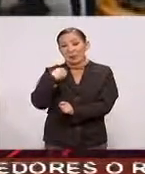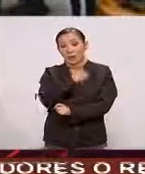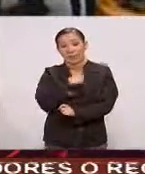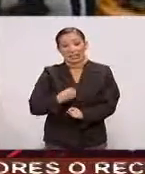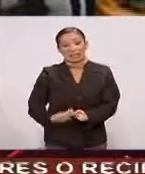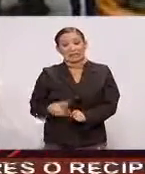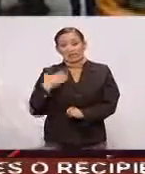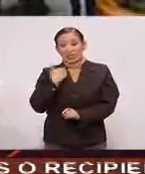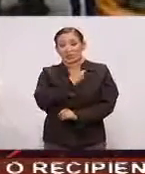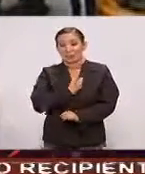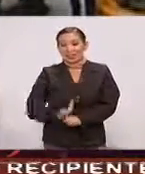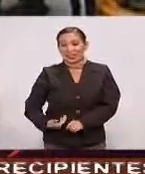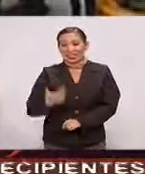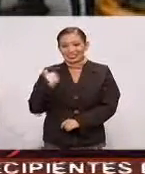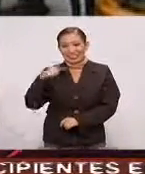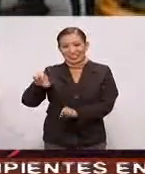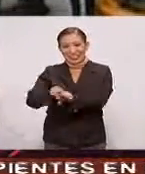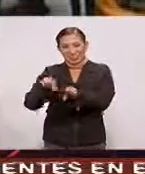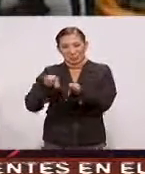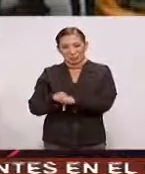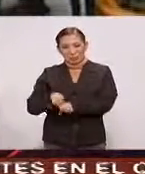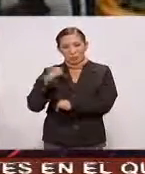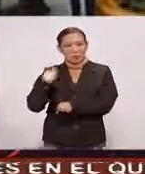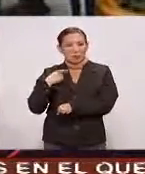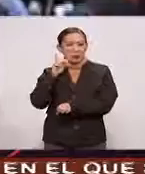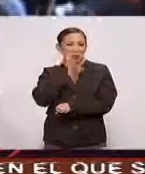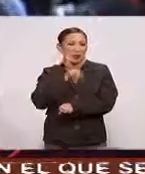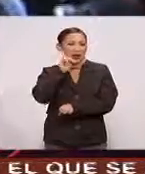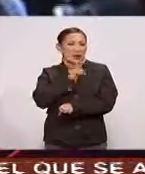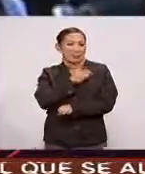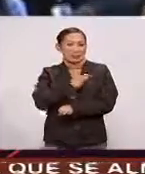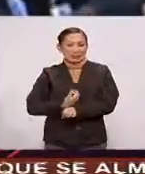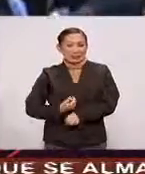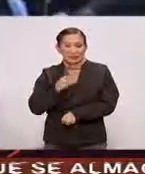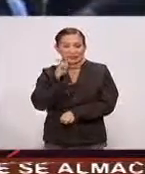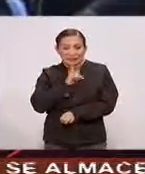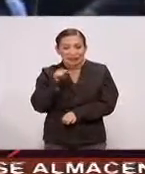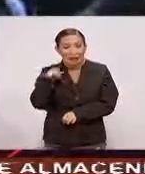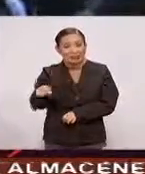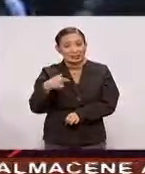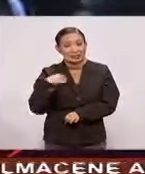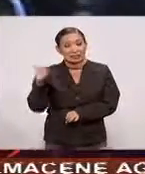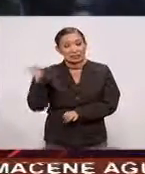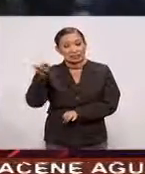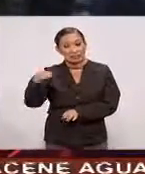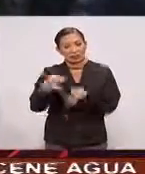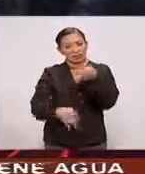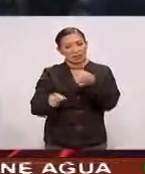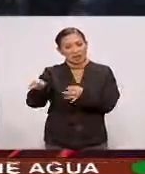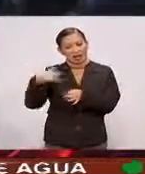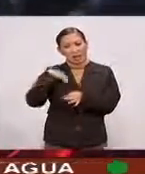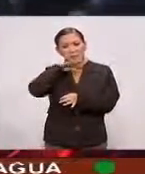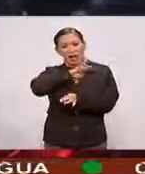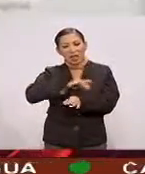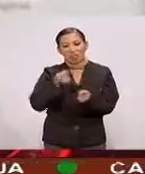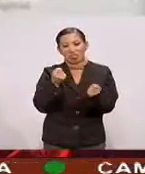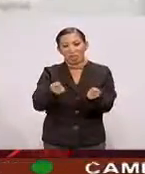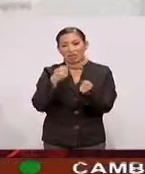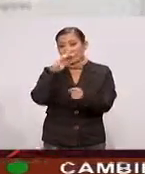ministro De la presidencia Del gabinete De Dilma Rousseff El juez aseguró Que Dilma Podría haber incurrido En un delito De